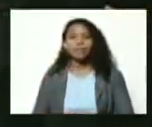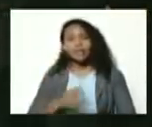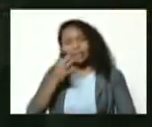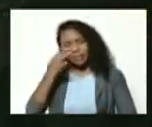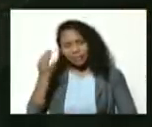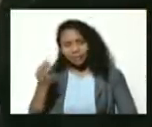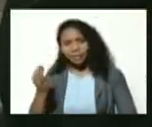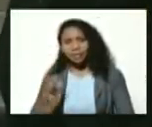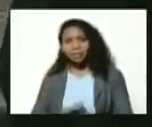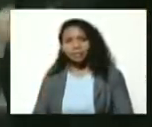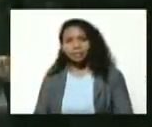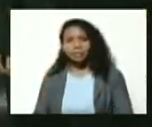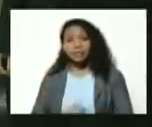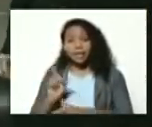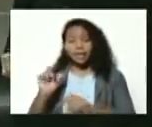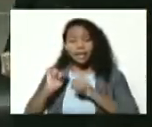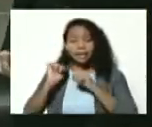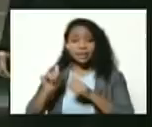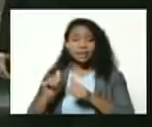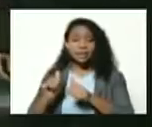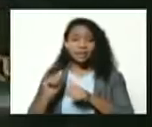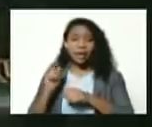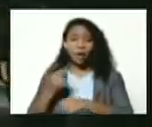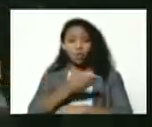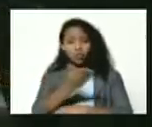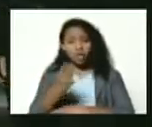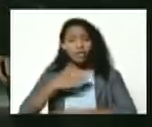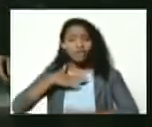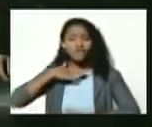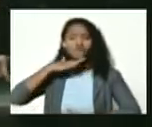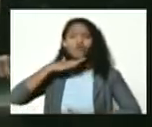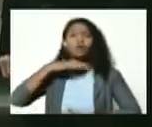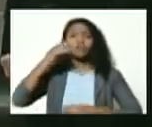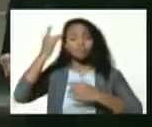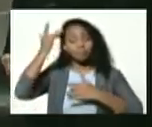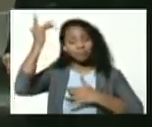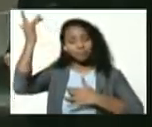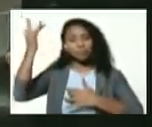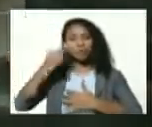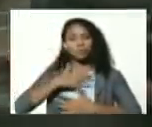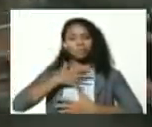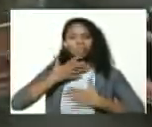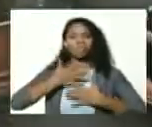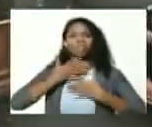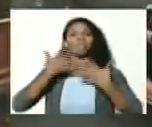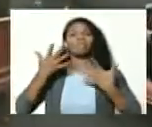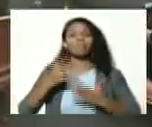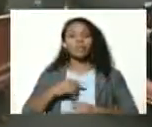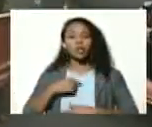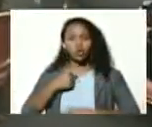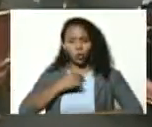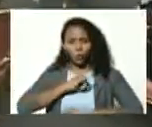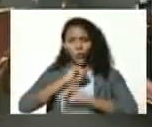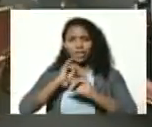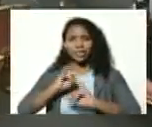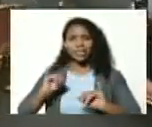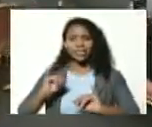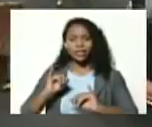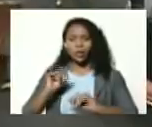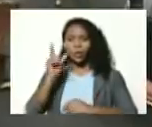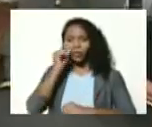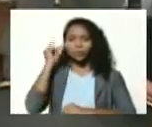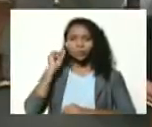verdad es una iniciativa que los llena a ustedes de gloria de verdad los felicito y las